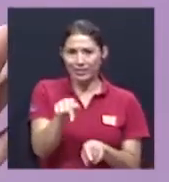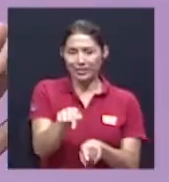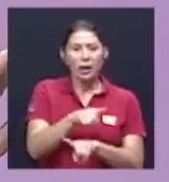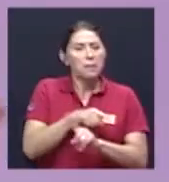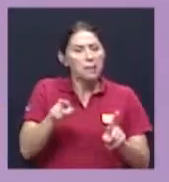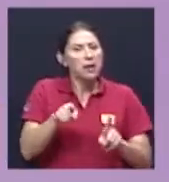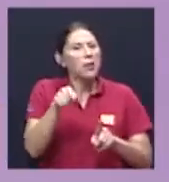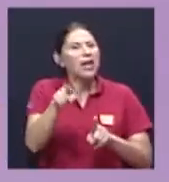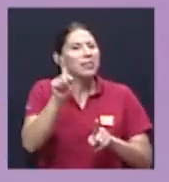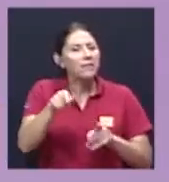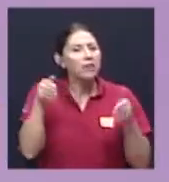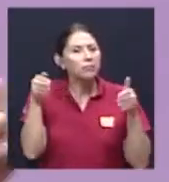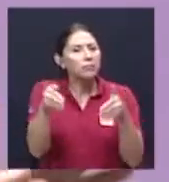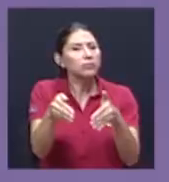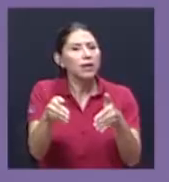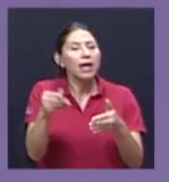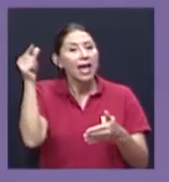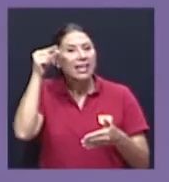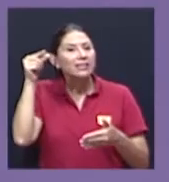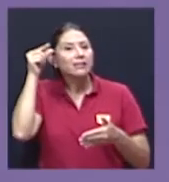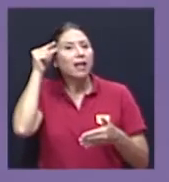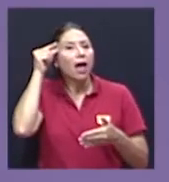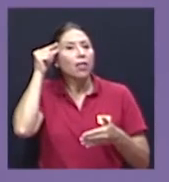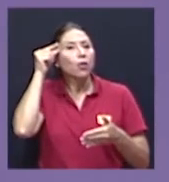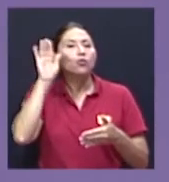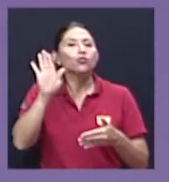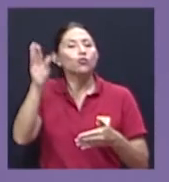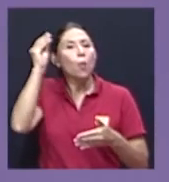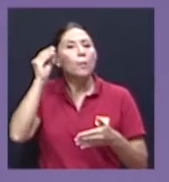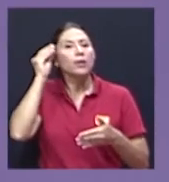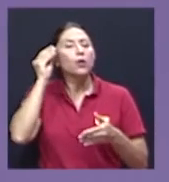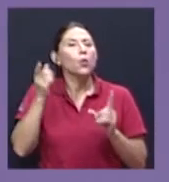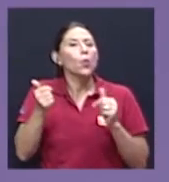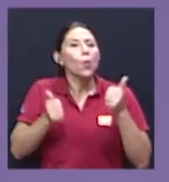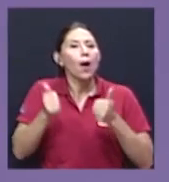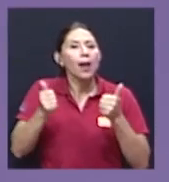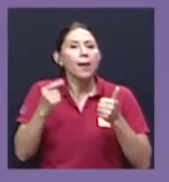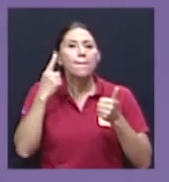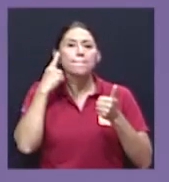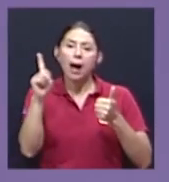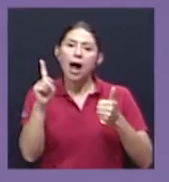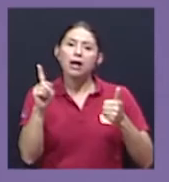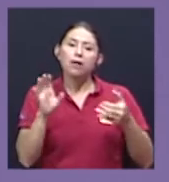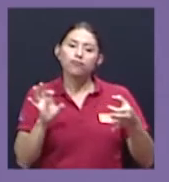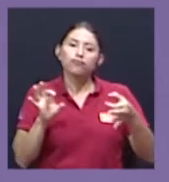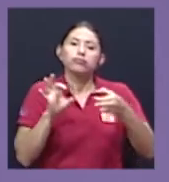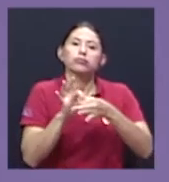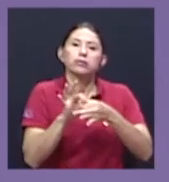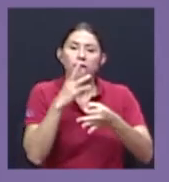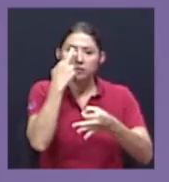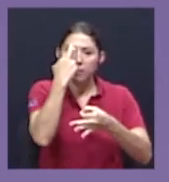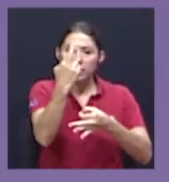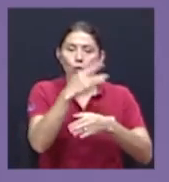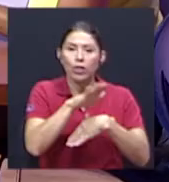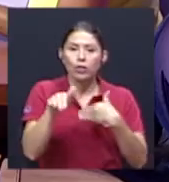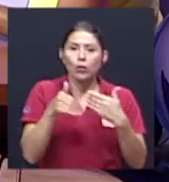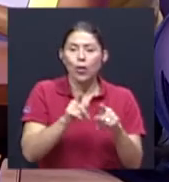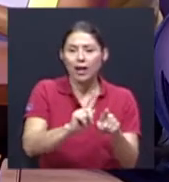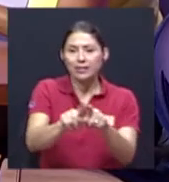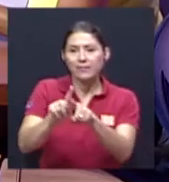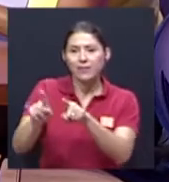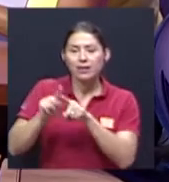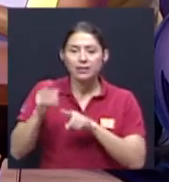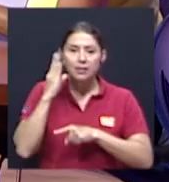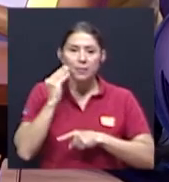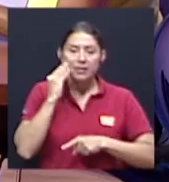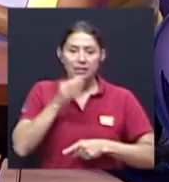la posición del Estado para el respeto de todas las vivencias espirituales en ese sentido